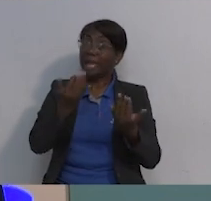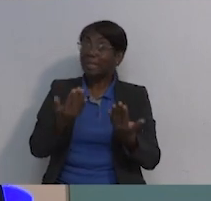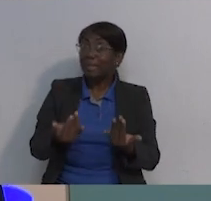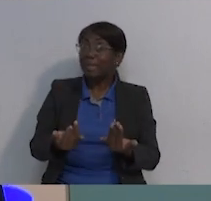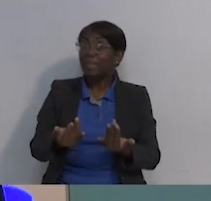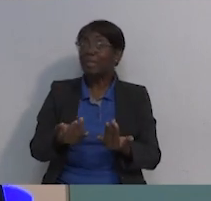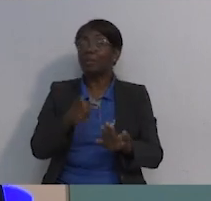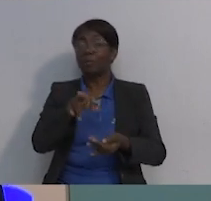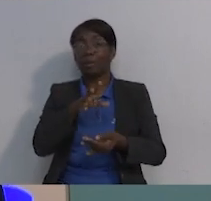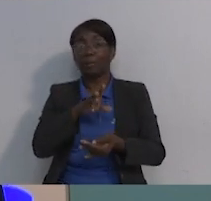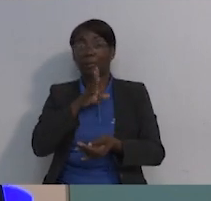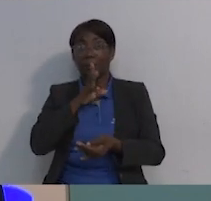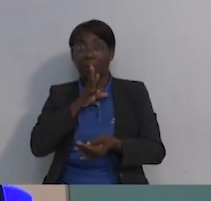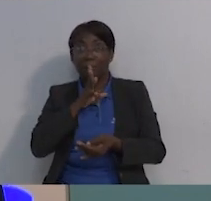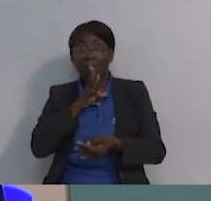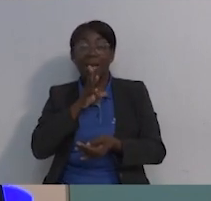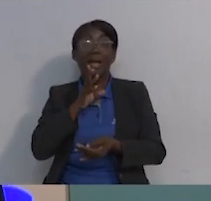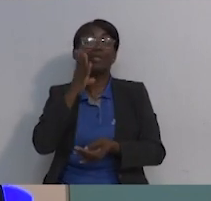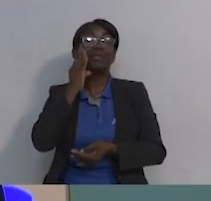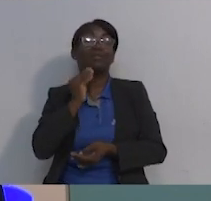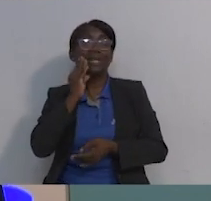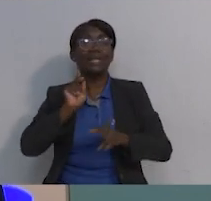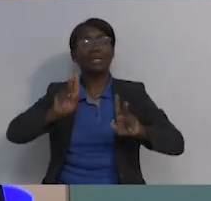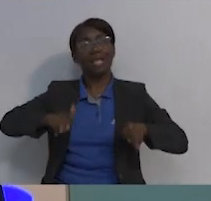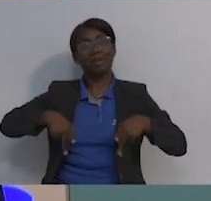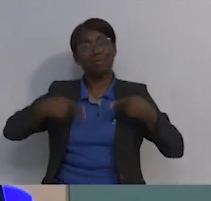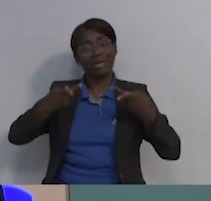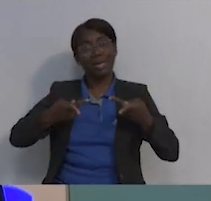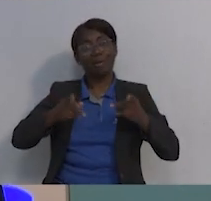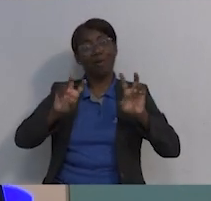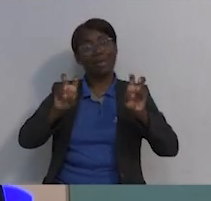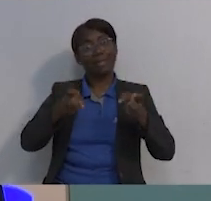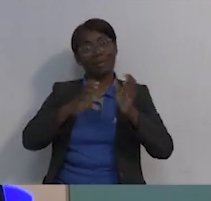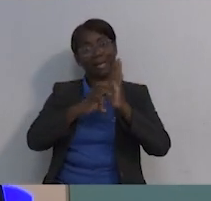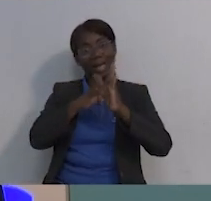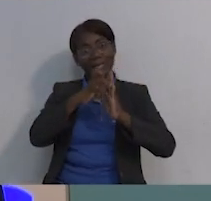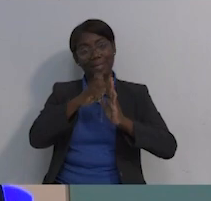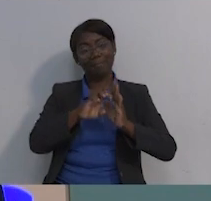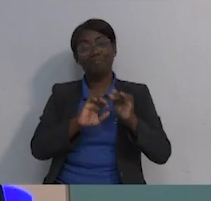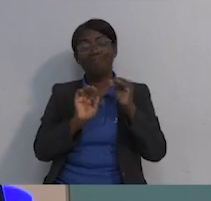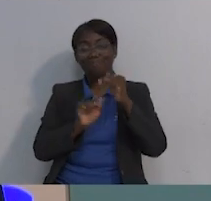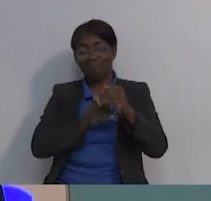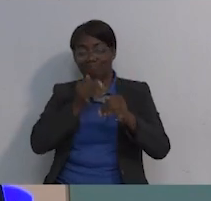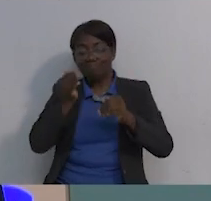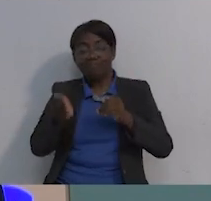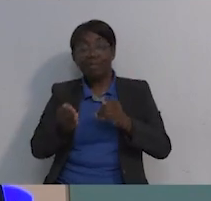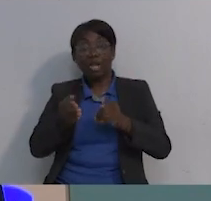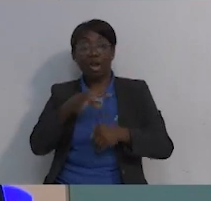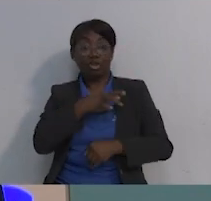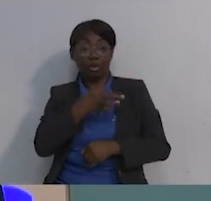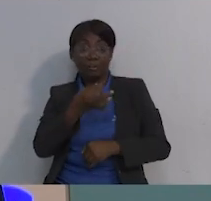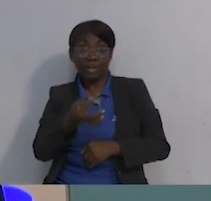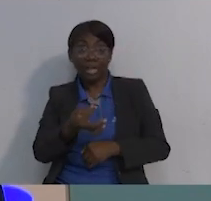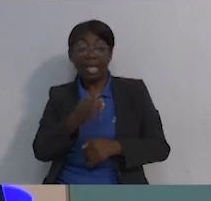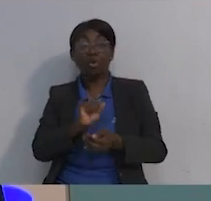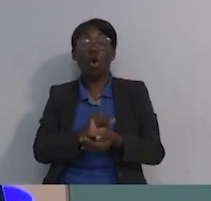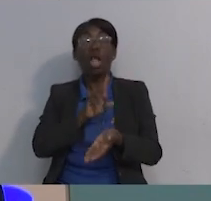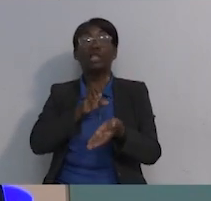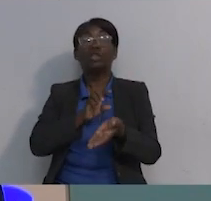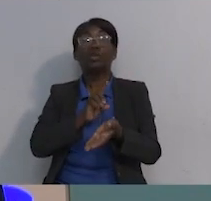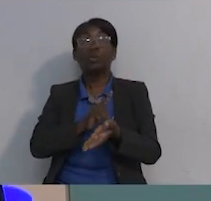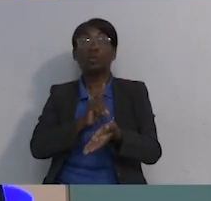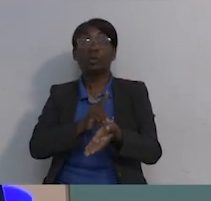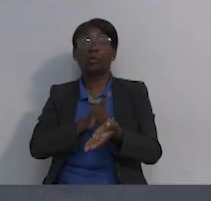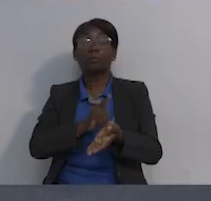de eso? Bueno, aquí nos va a compartir un poco su experiencia de vida con respecto a este tema. Y a continuación